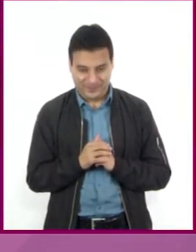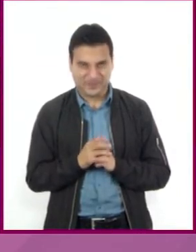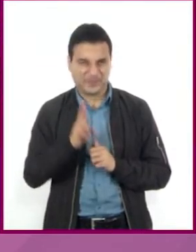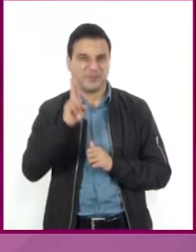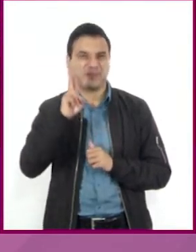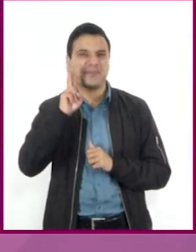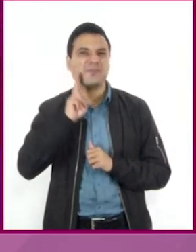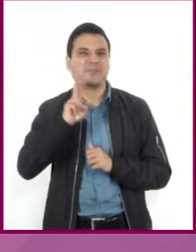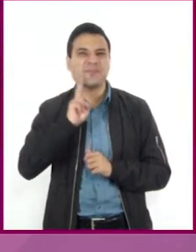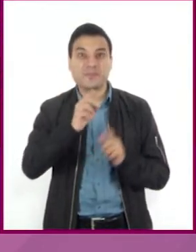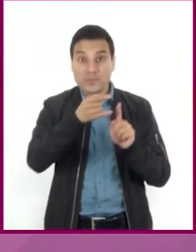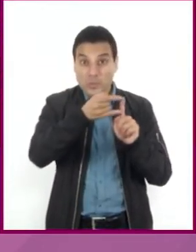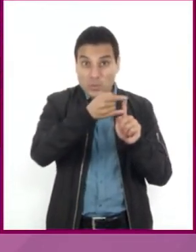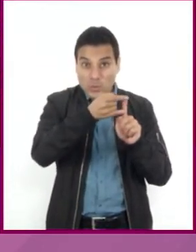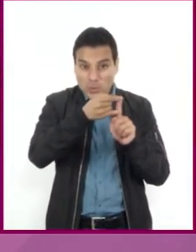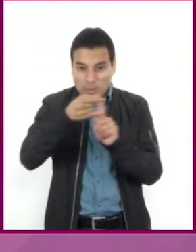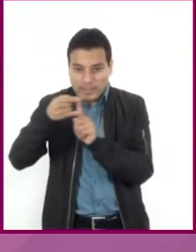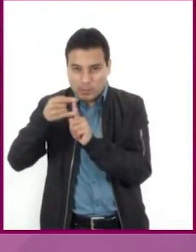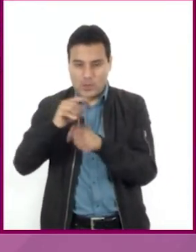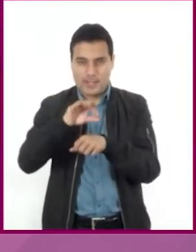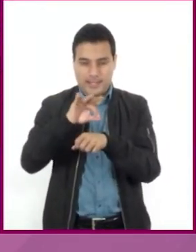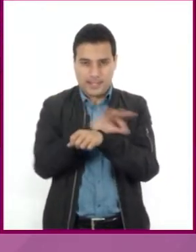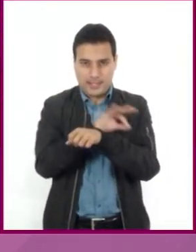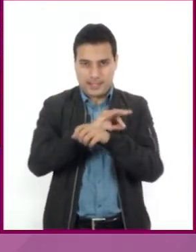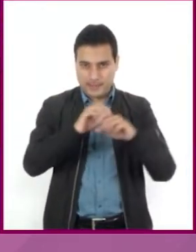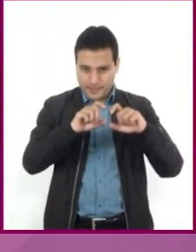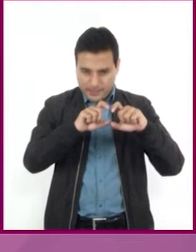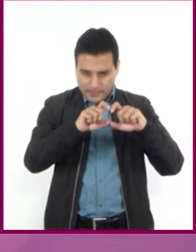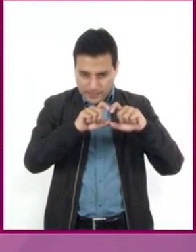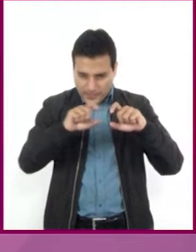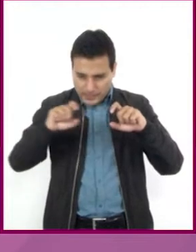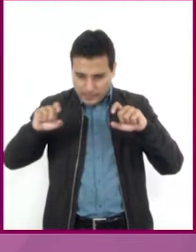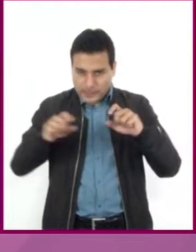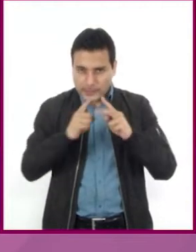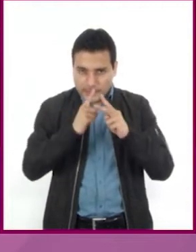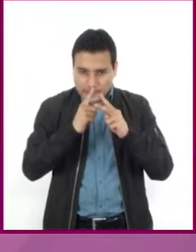gráfica y determinen cuánto mide esa distancia real.